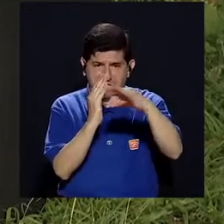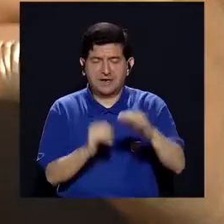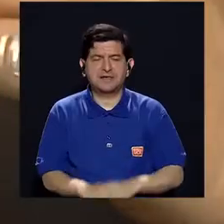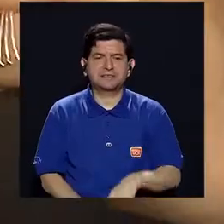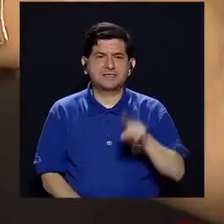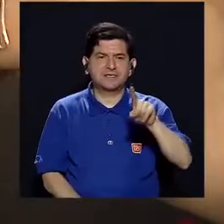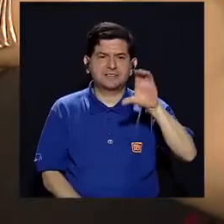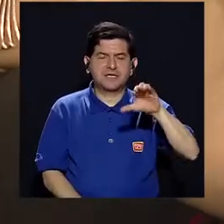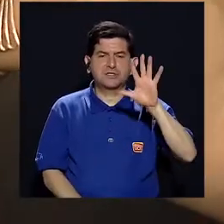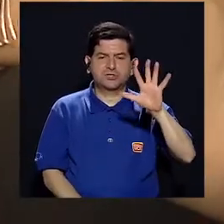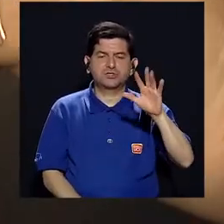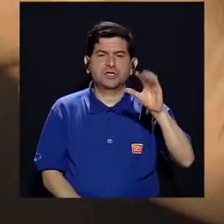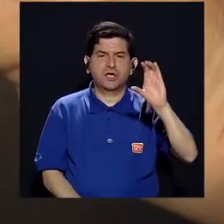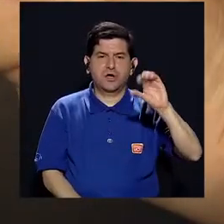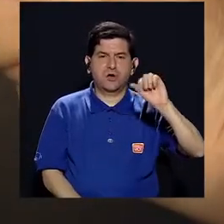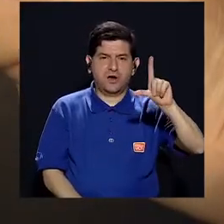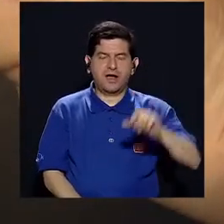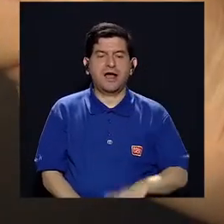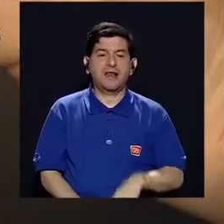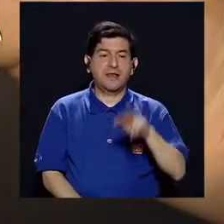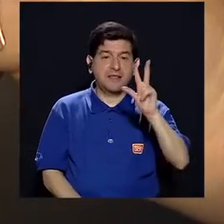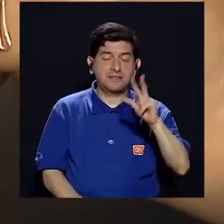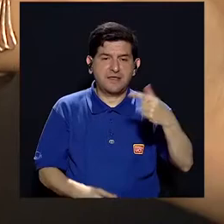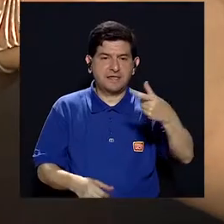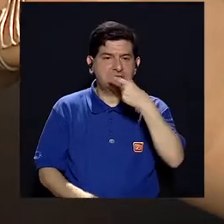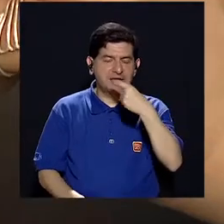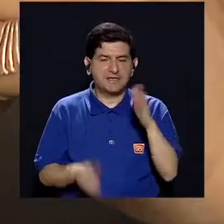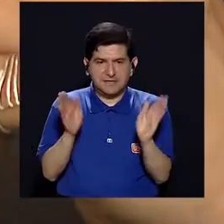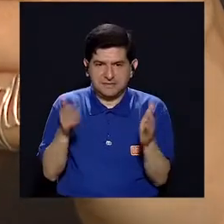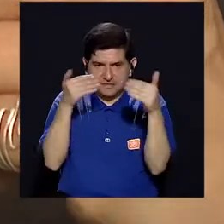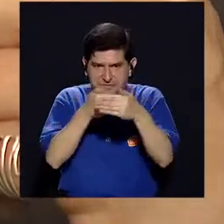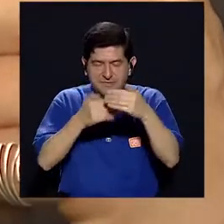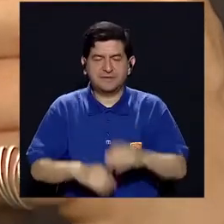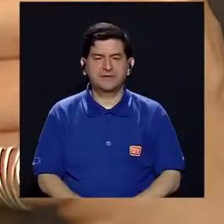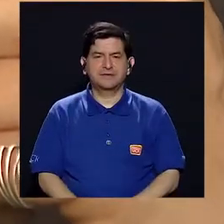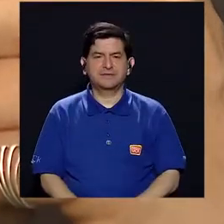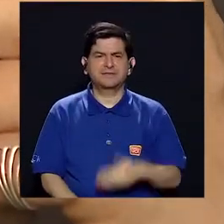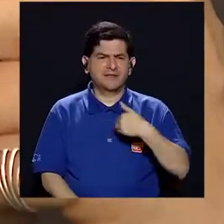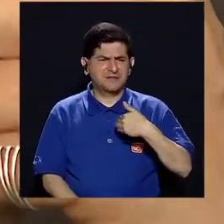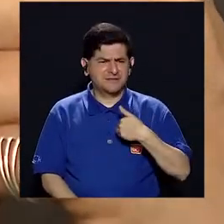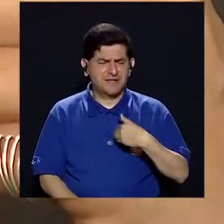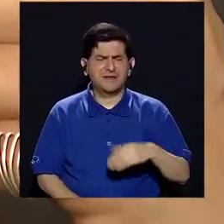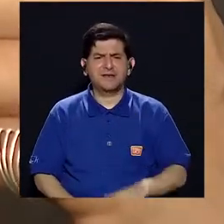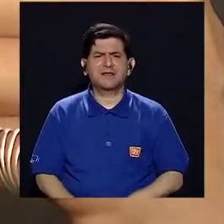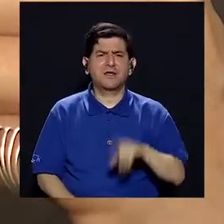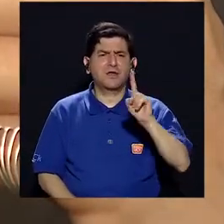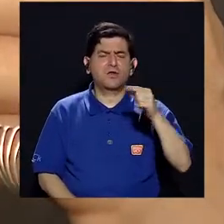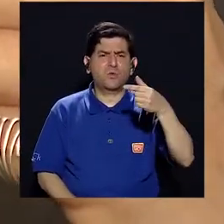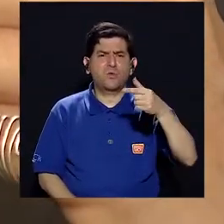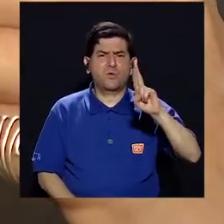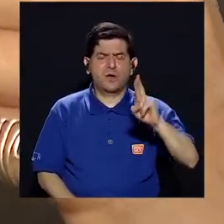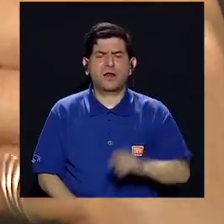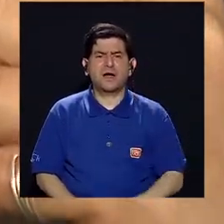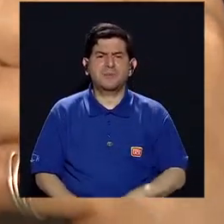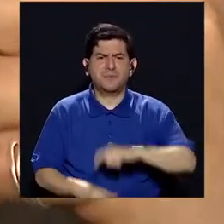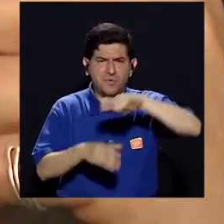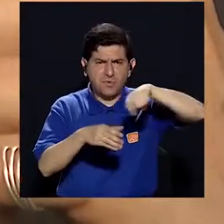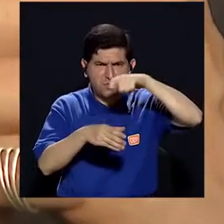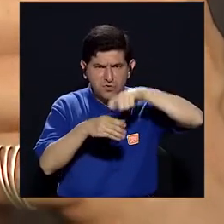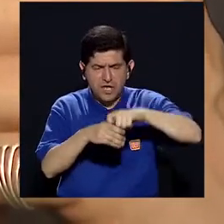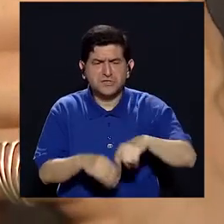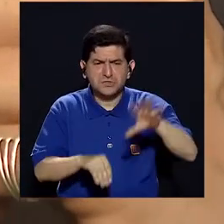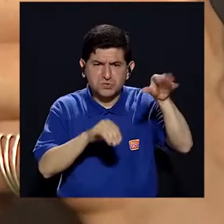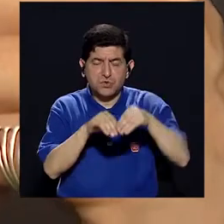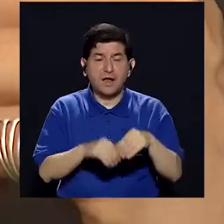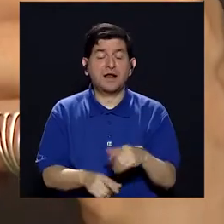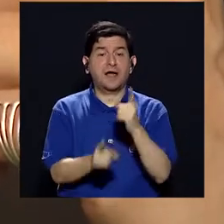porción, tiene 105 calorías el paquetito de 3 galletas. Luego, si ven, tiene menos de un gramo de azúcar añadida, entonces